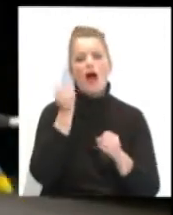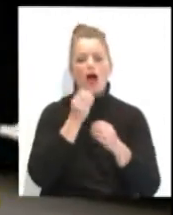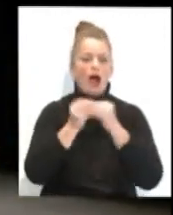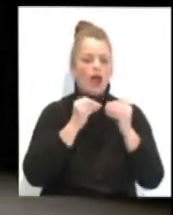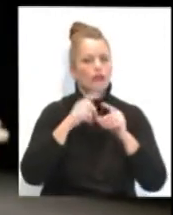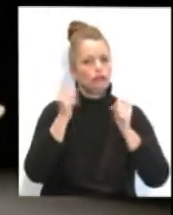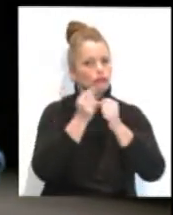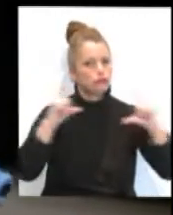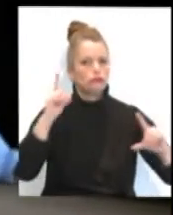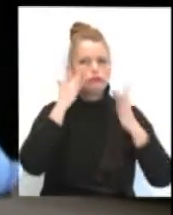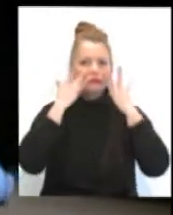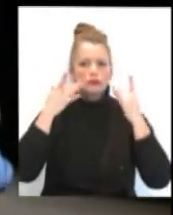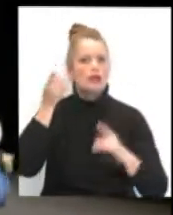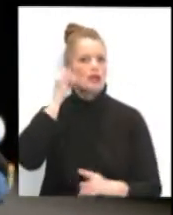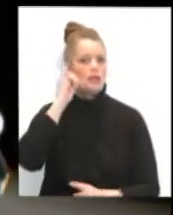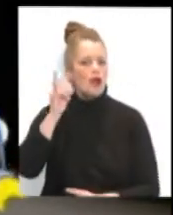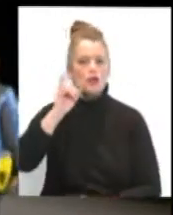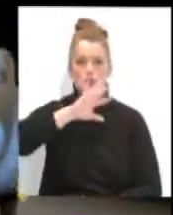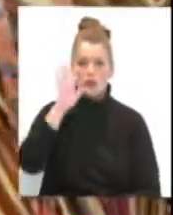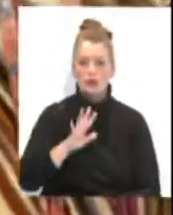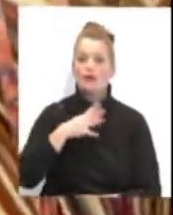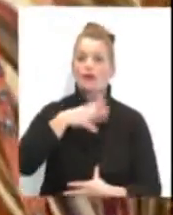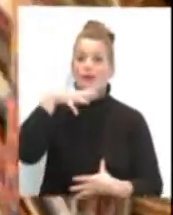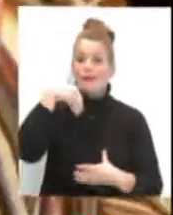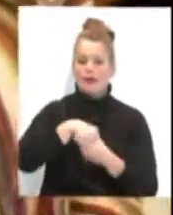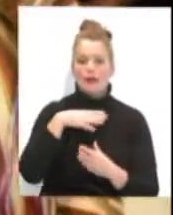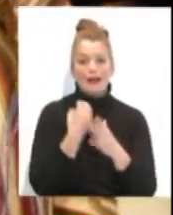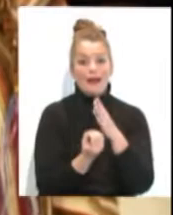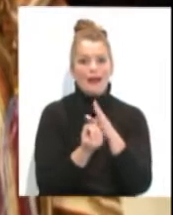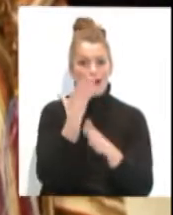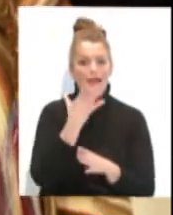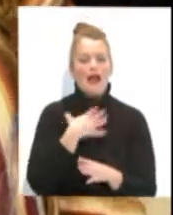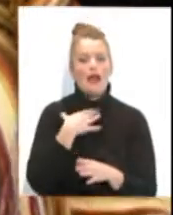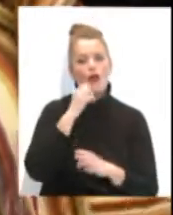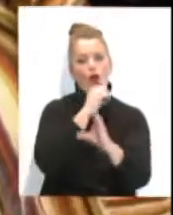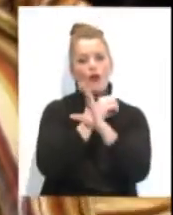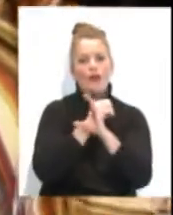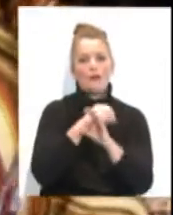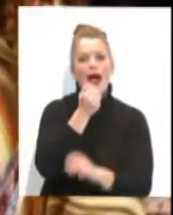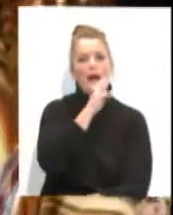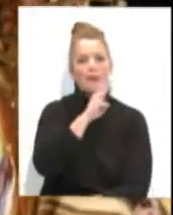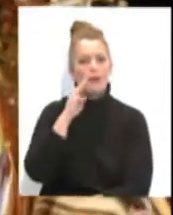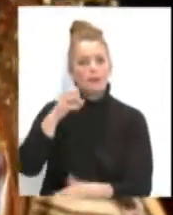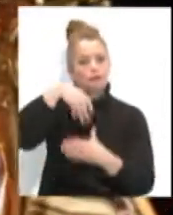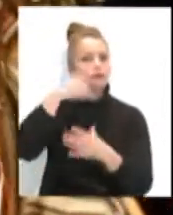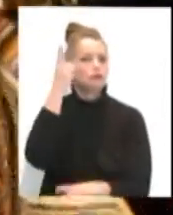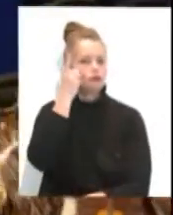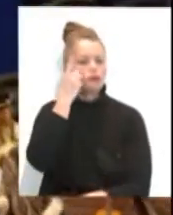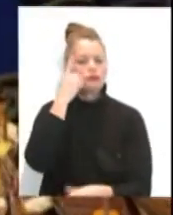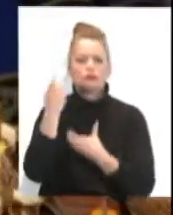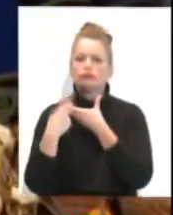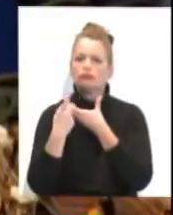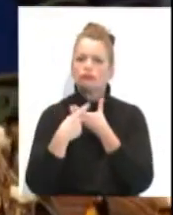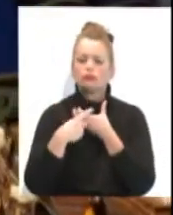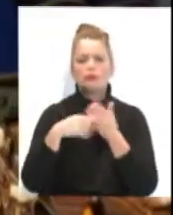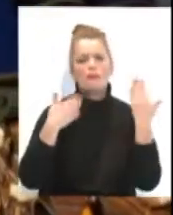tanto en imagen como en sonido. La nueva app del Carnaval creada por Onda Cádiz Radio Televisión ha registrado incrementos de hasta